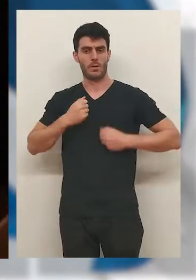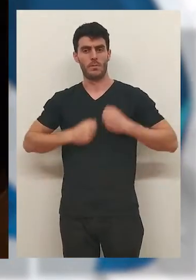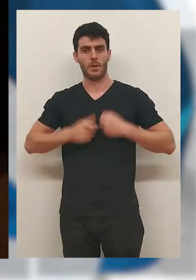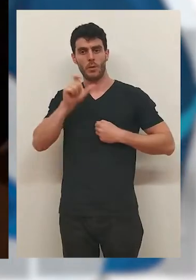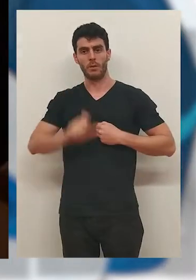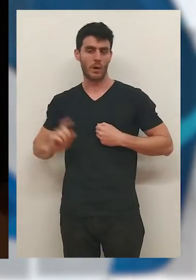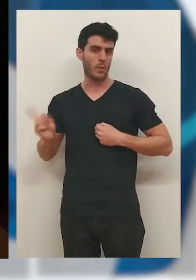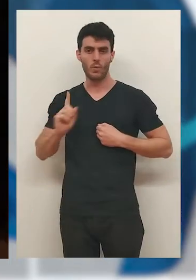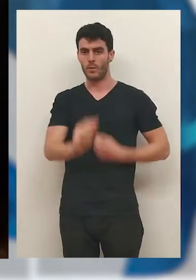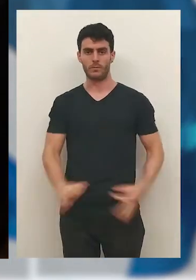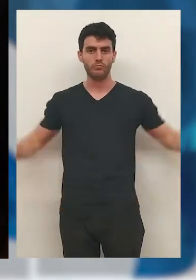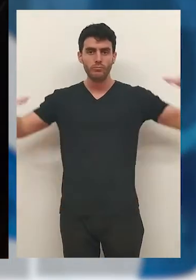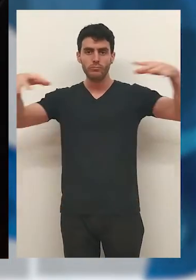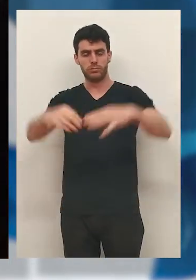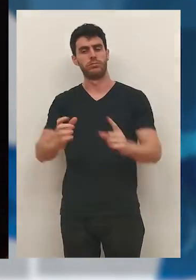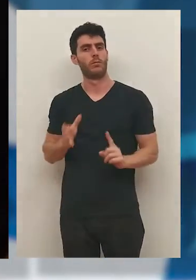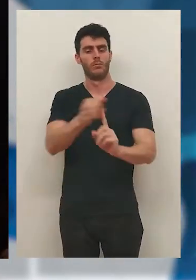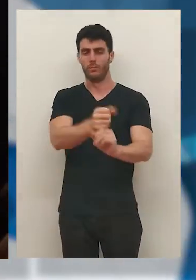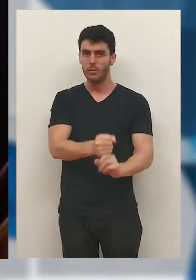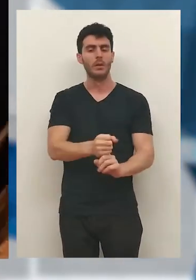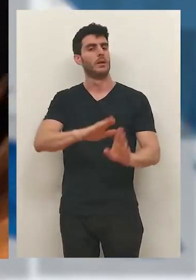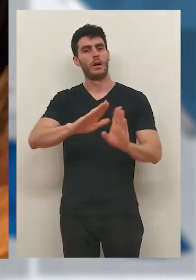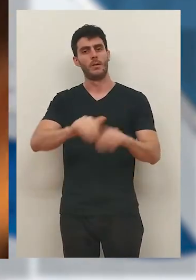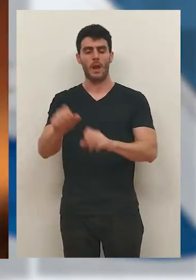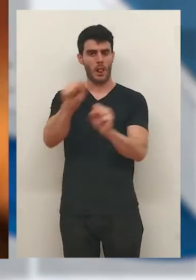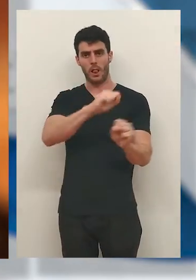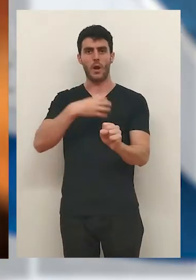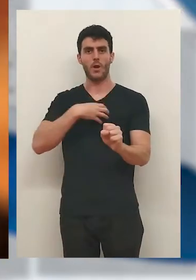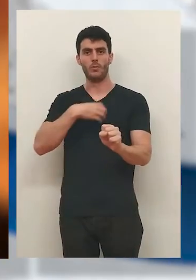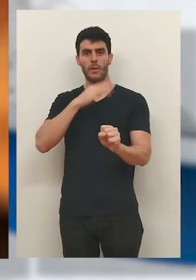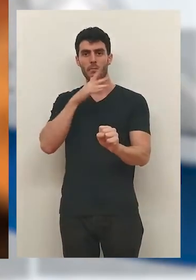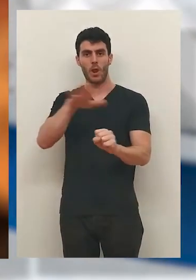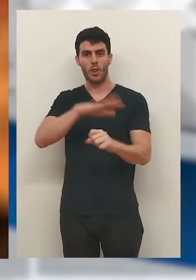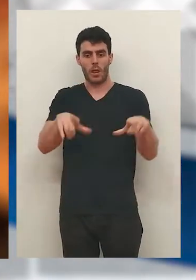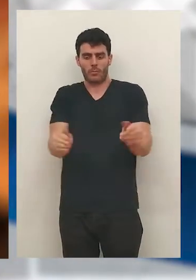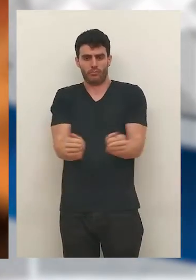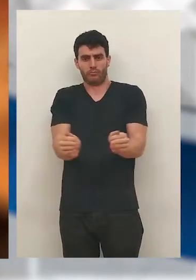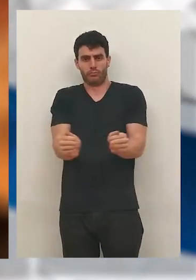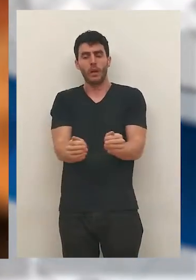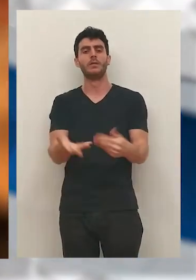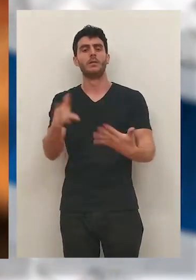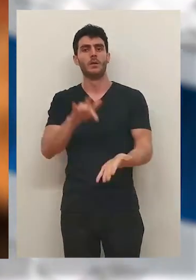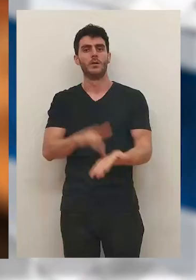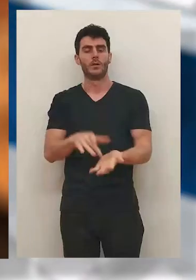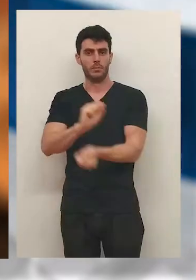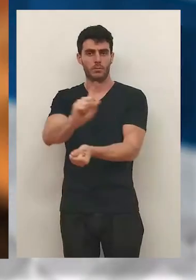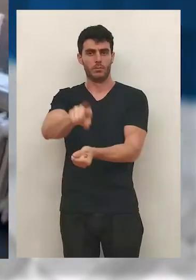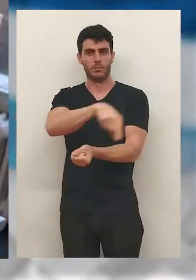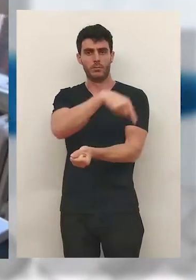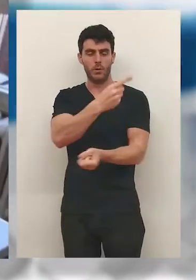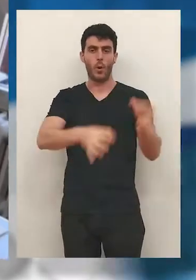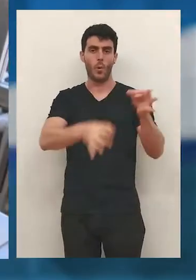testimonio, cuando se encontraba en los aseos, el presunto autor se abalanzó sobre ella y no pudo defenderse al encontrarse en un espacio muy reducido.